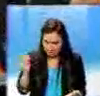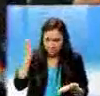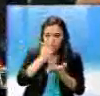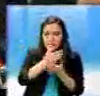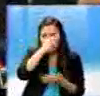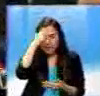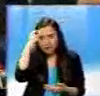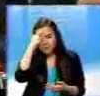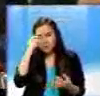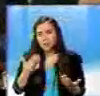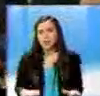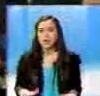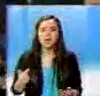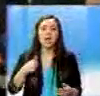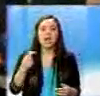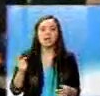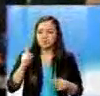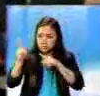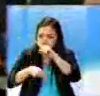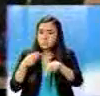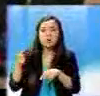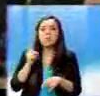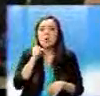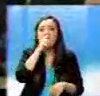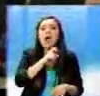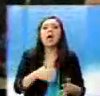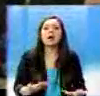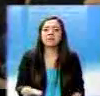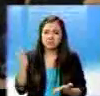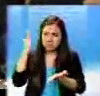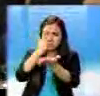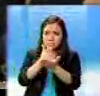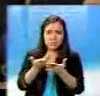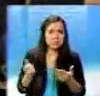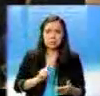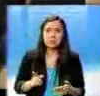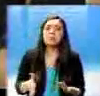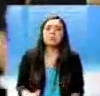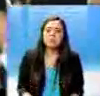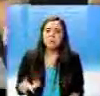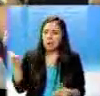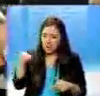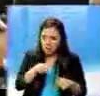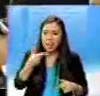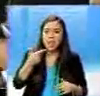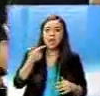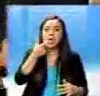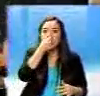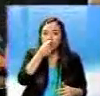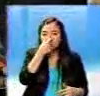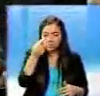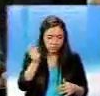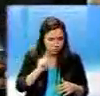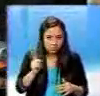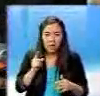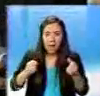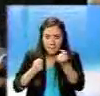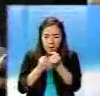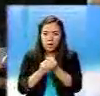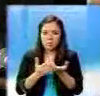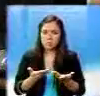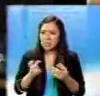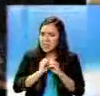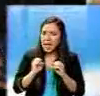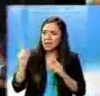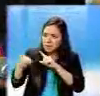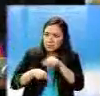La verdad que no, no podría decirle. Recordemos que yo puedo hablar por Woody Rivera. Woody Rivera es una persona que apoya y va a